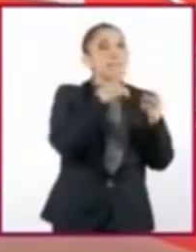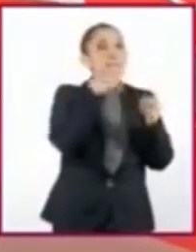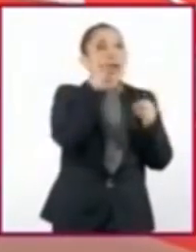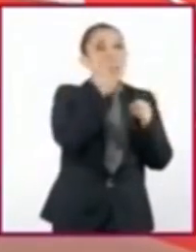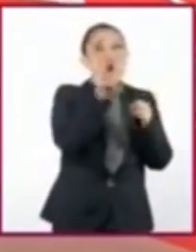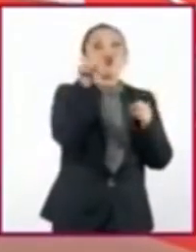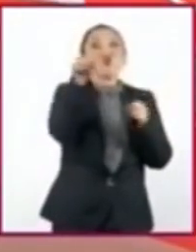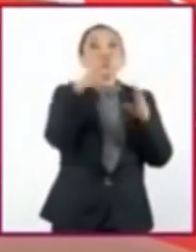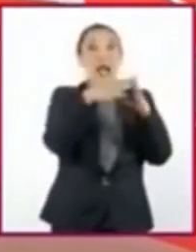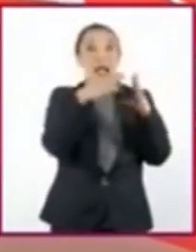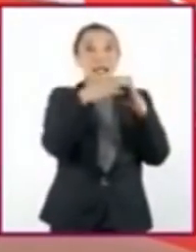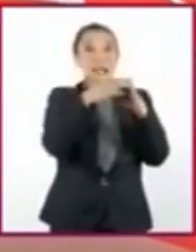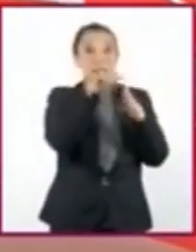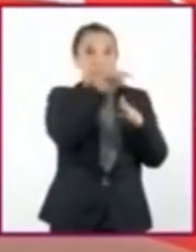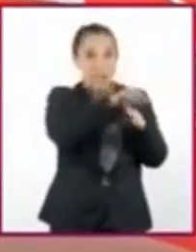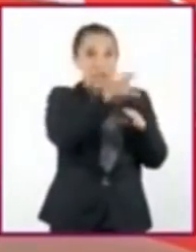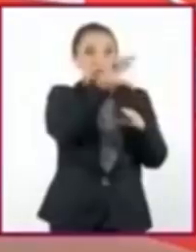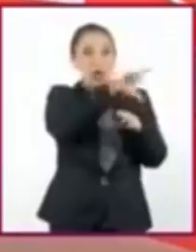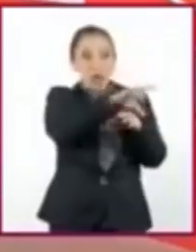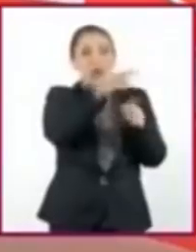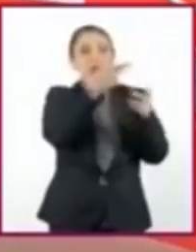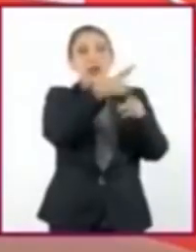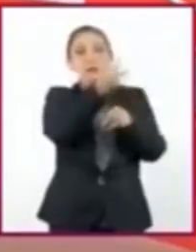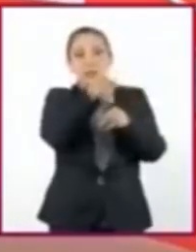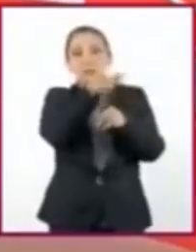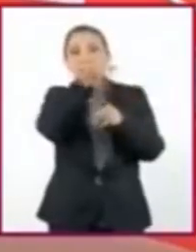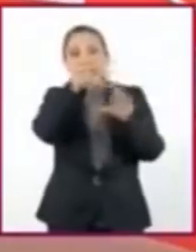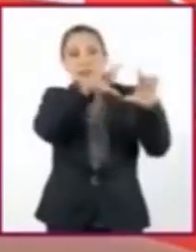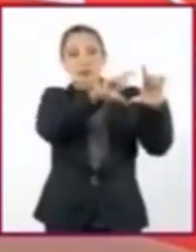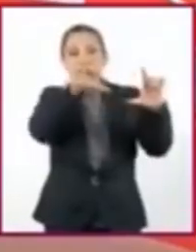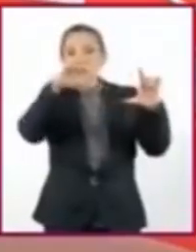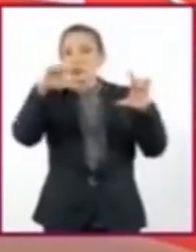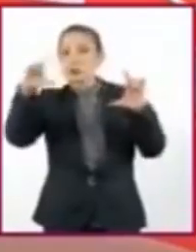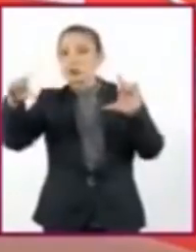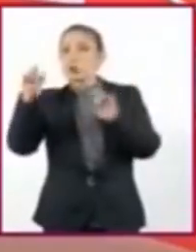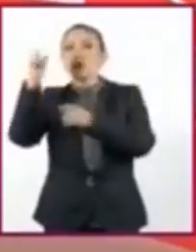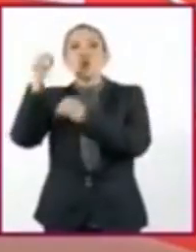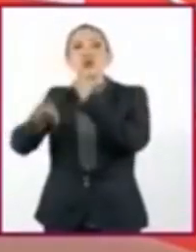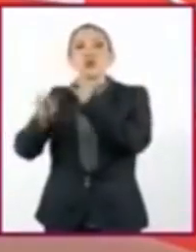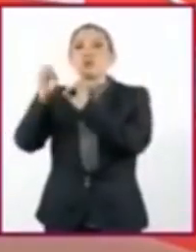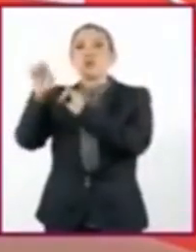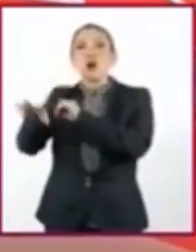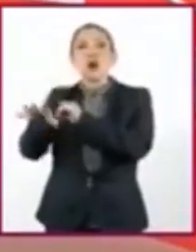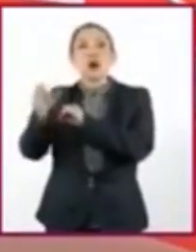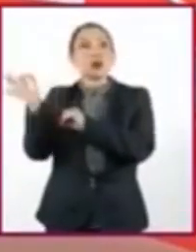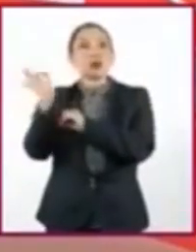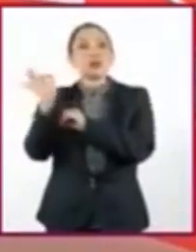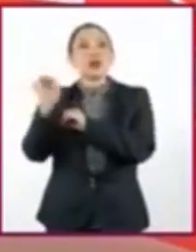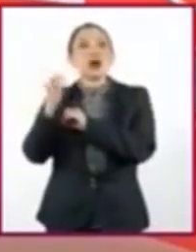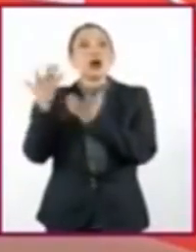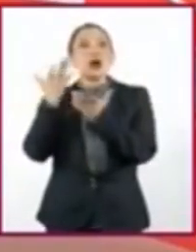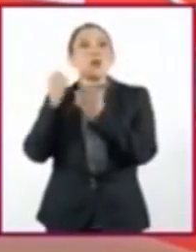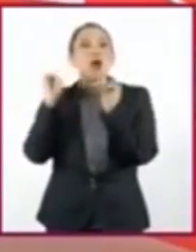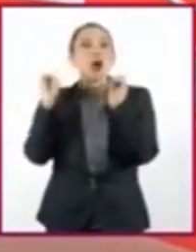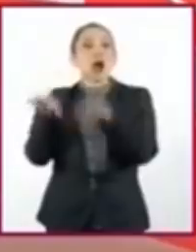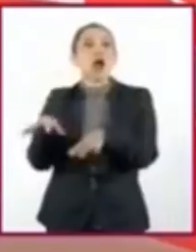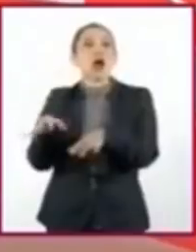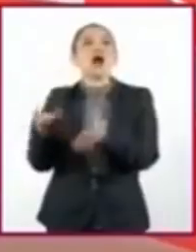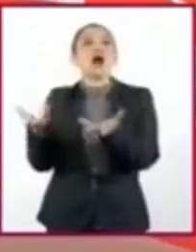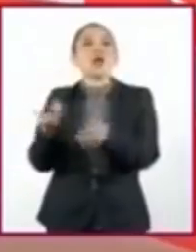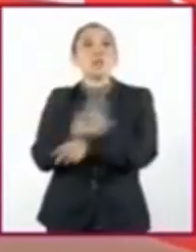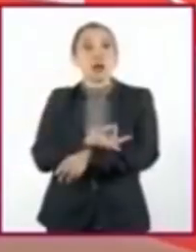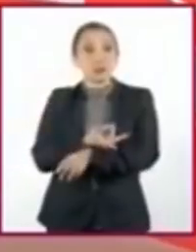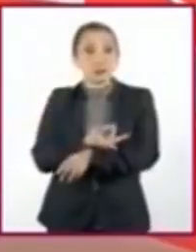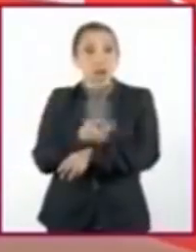comúnmente se producen en su casa y el camino que seguiría si no tuviera un manejo adecuado, convirtiéndose